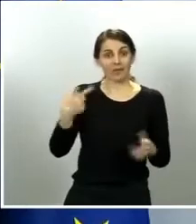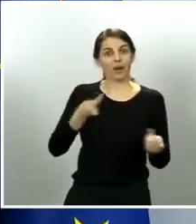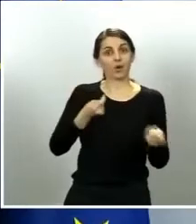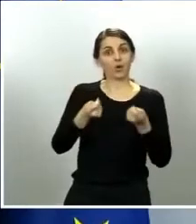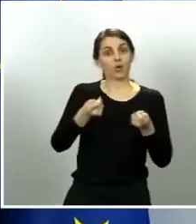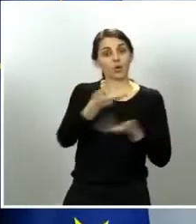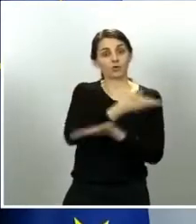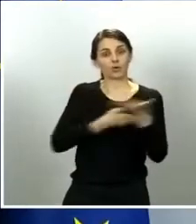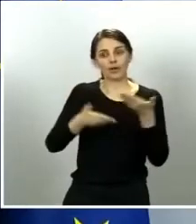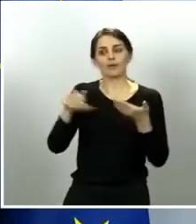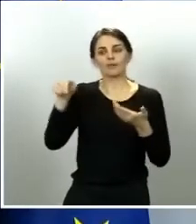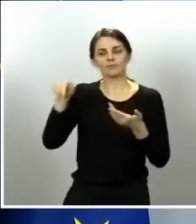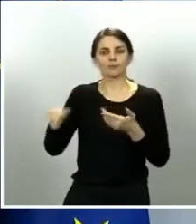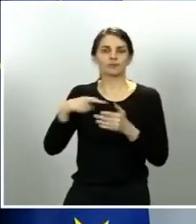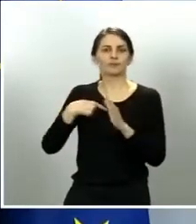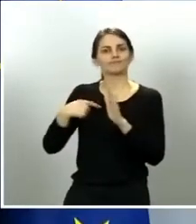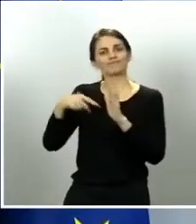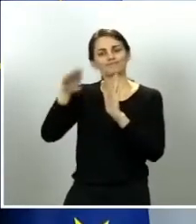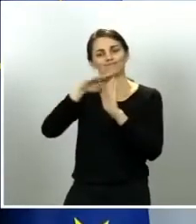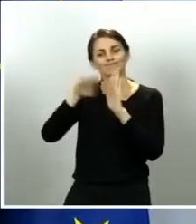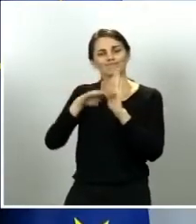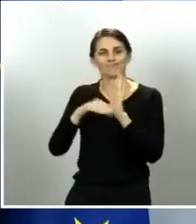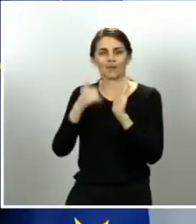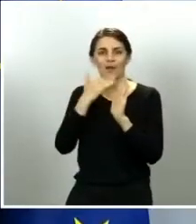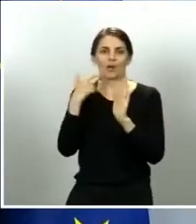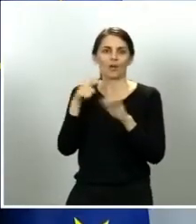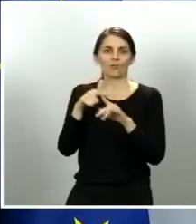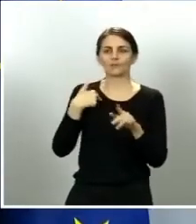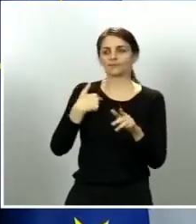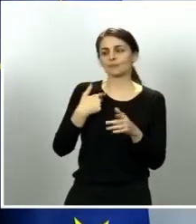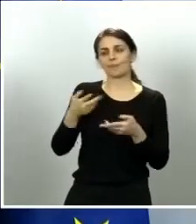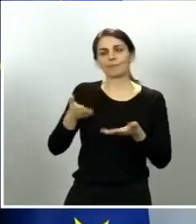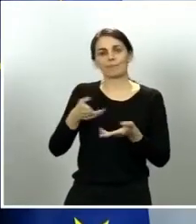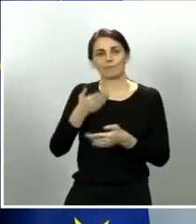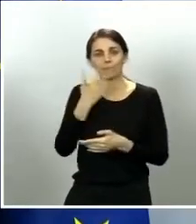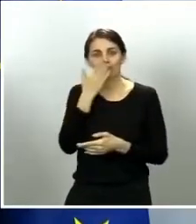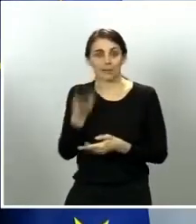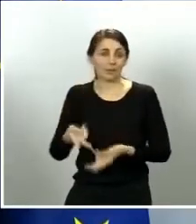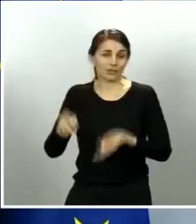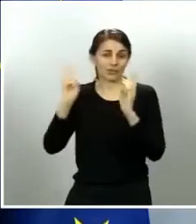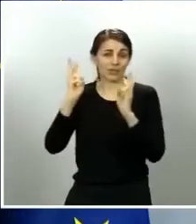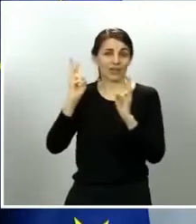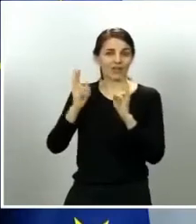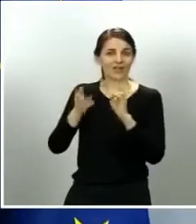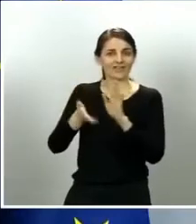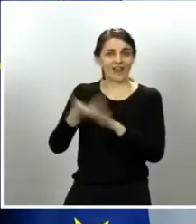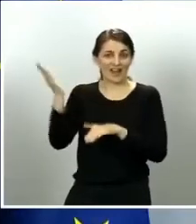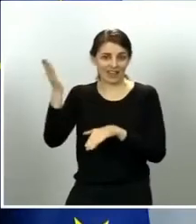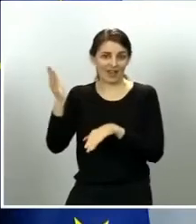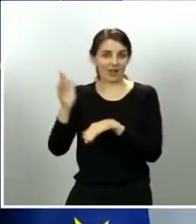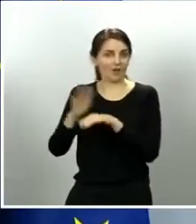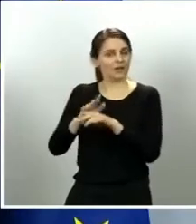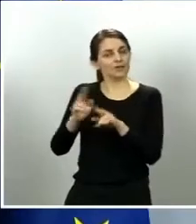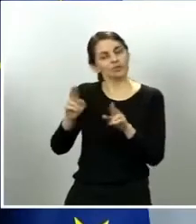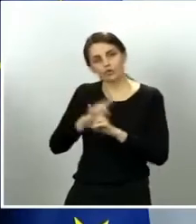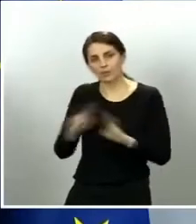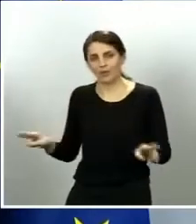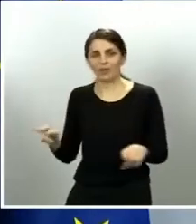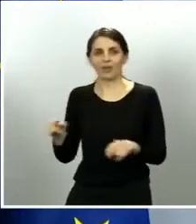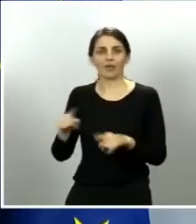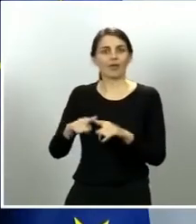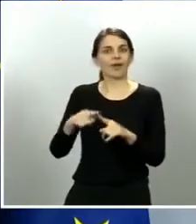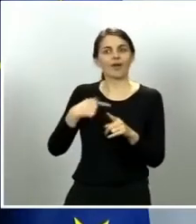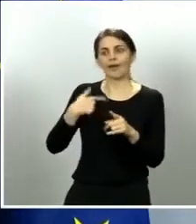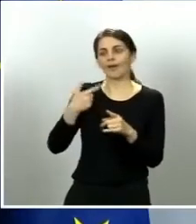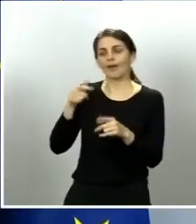las comunicaciones, los permisos de salidas programadas que siempre he dicho es mucho más importante para